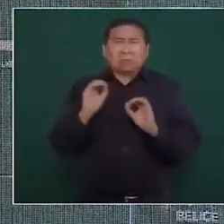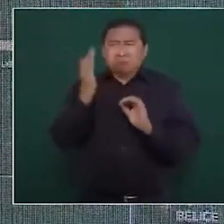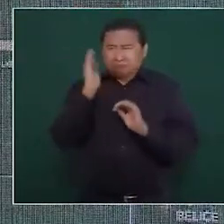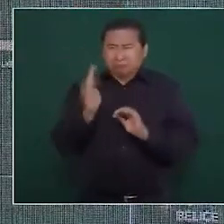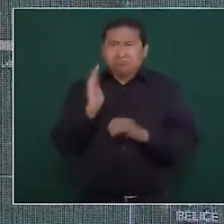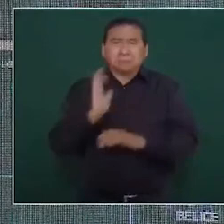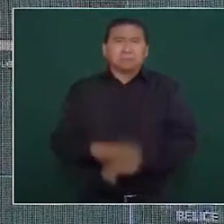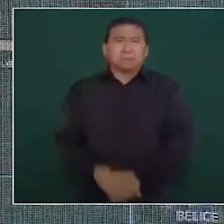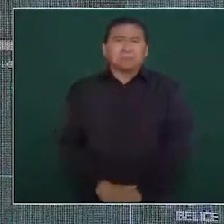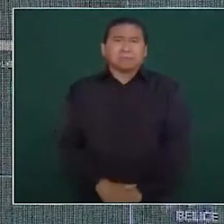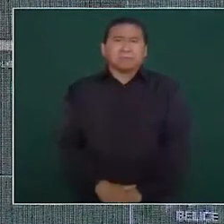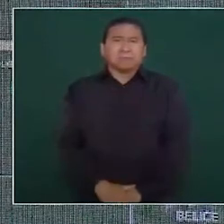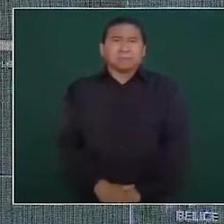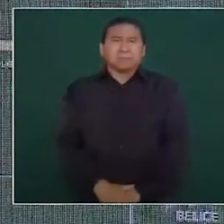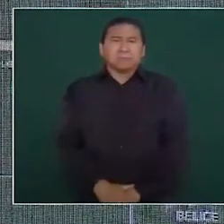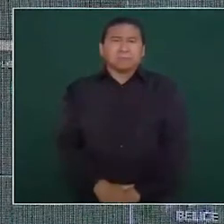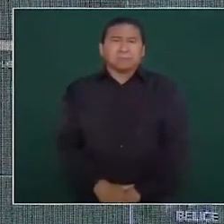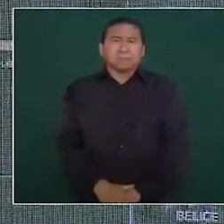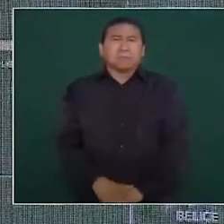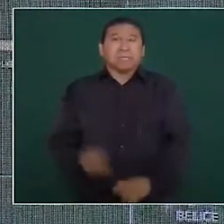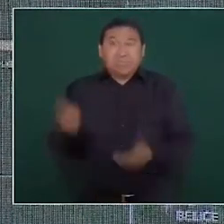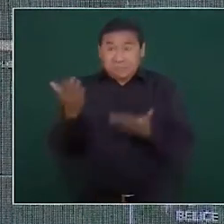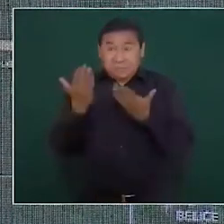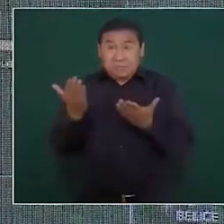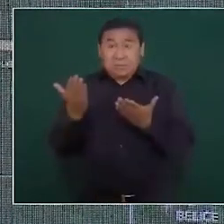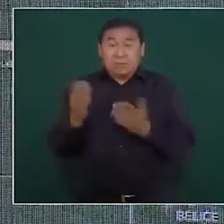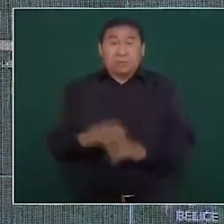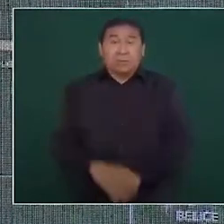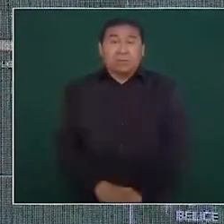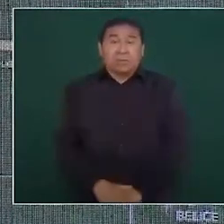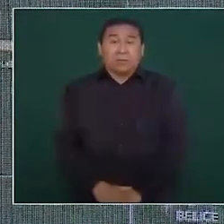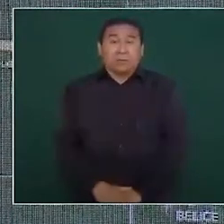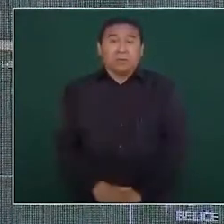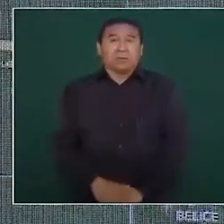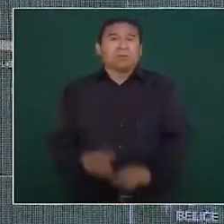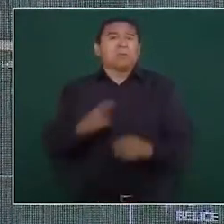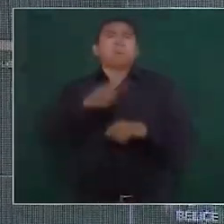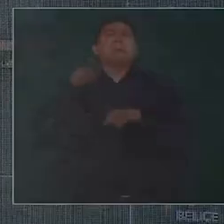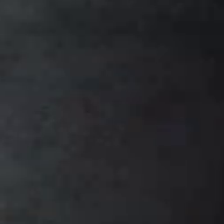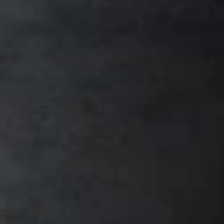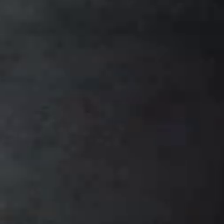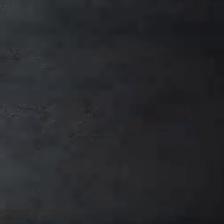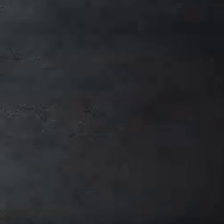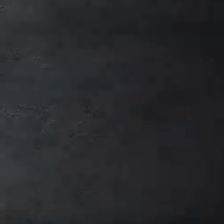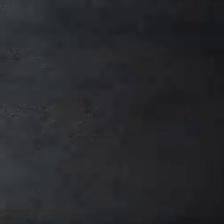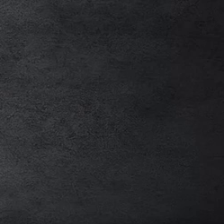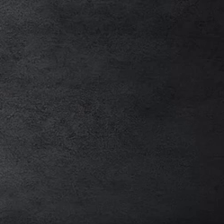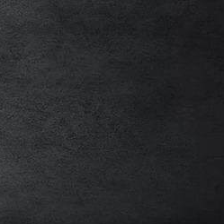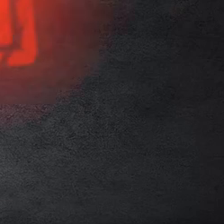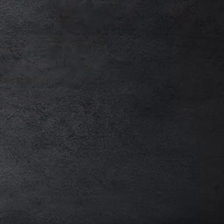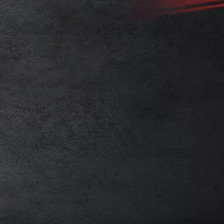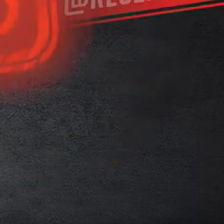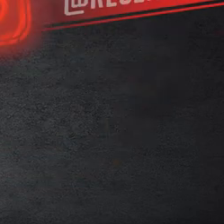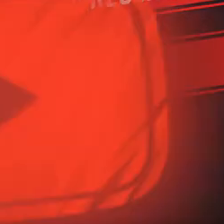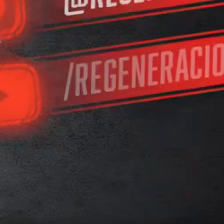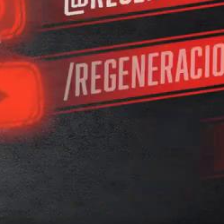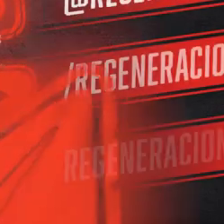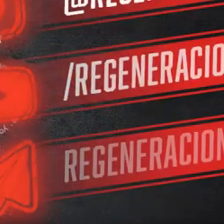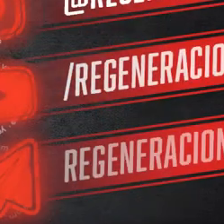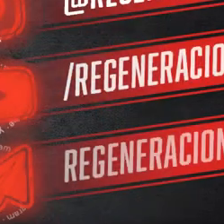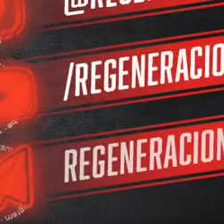se han grabado de manera espontánea manera de manera